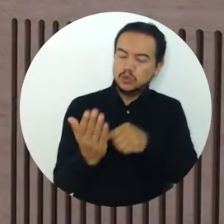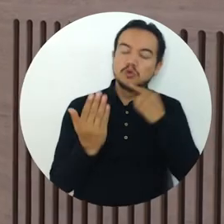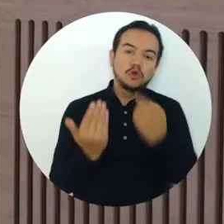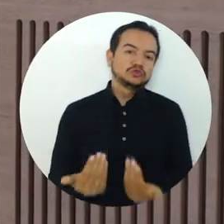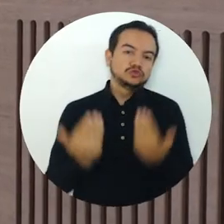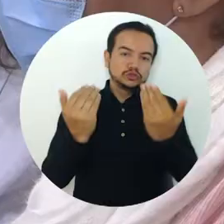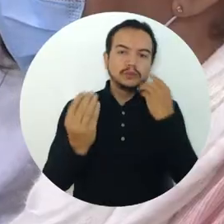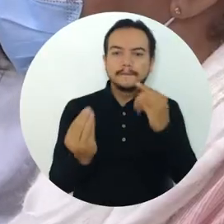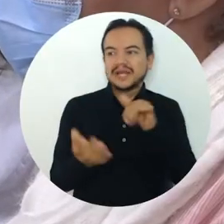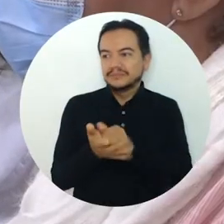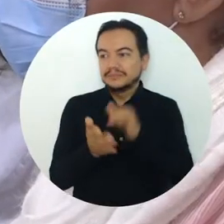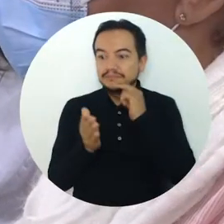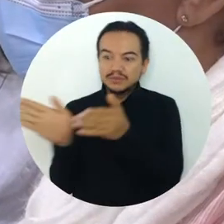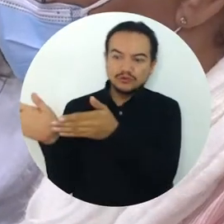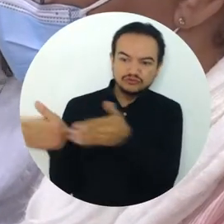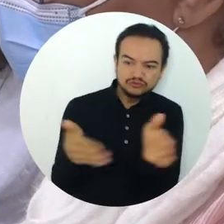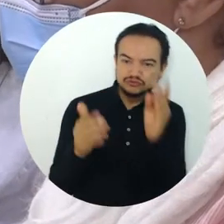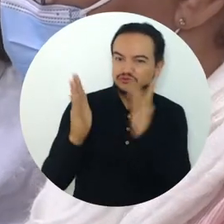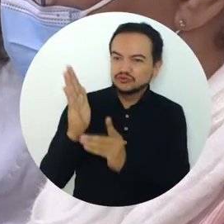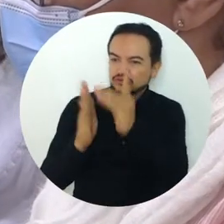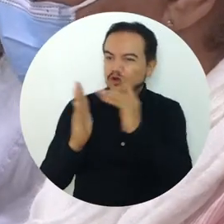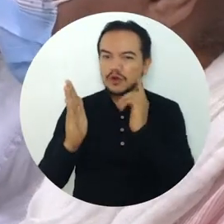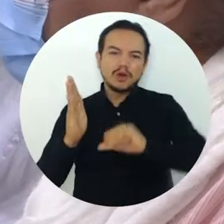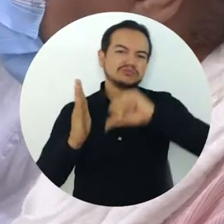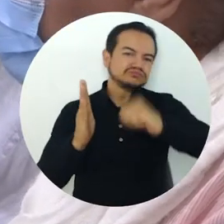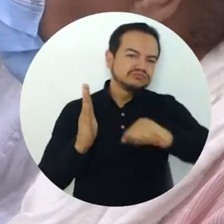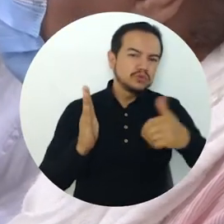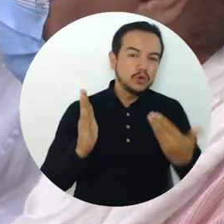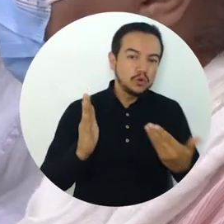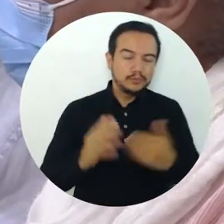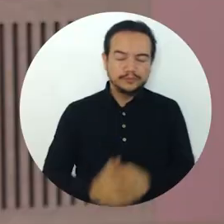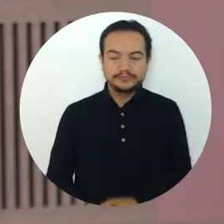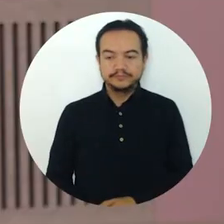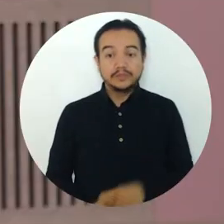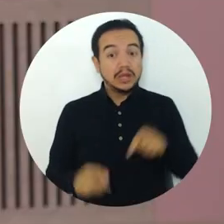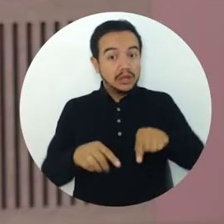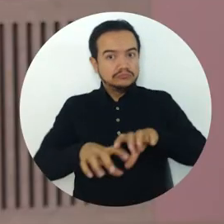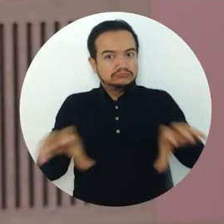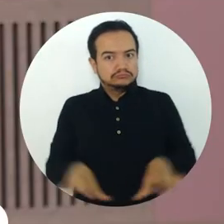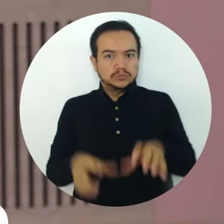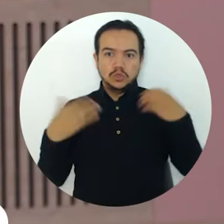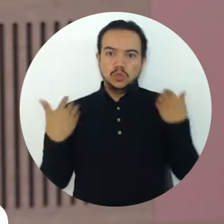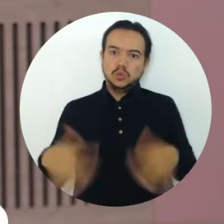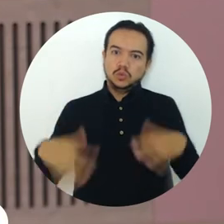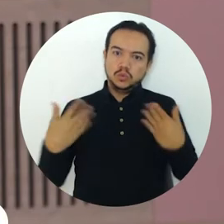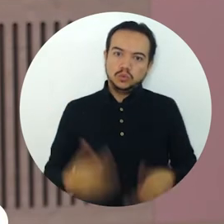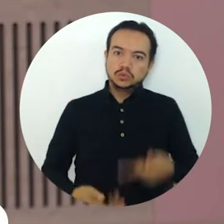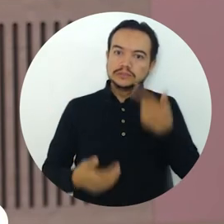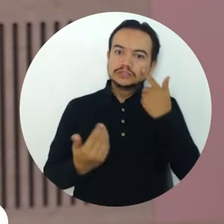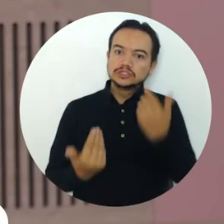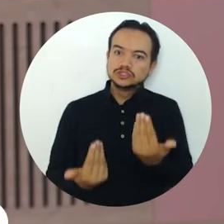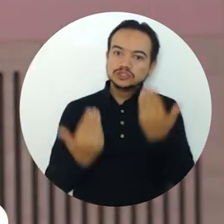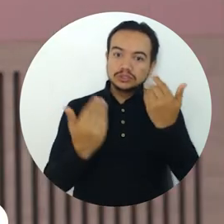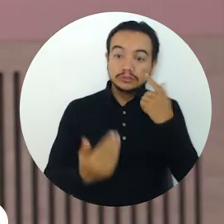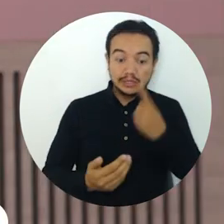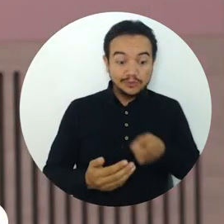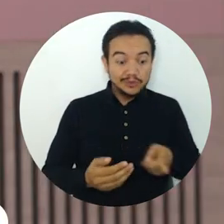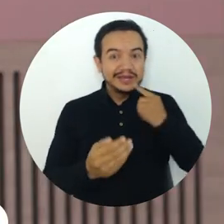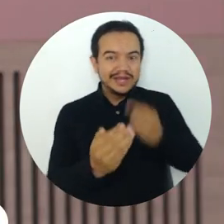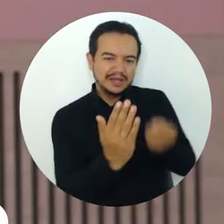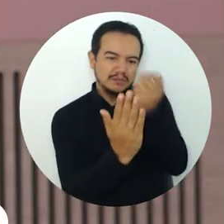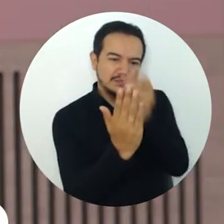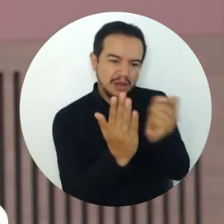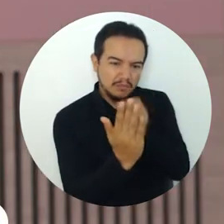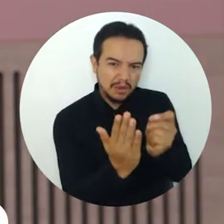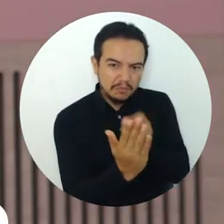obtenidos durante la implementación de las acciones de la principal hoja de ruta de Unimagdalena. La actividad ha sido muy fructífera, le ayuda también al rector